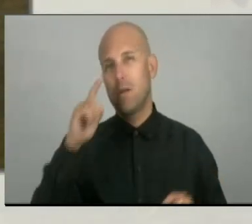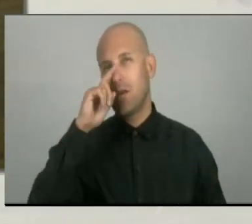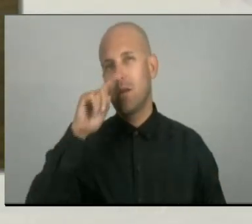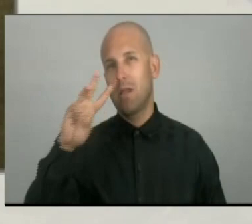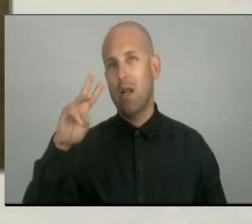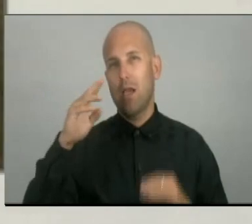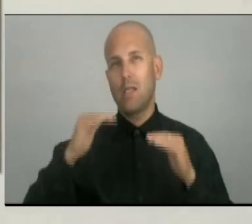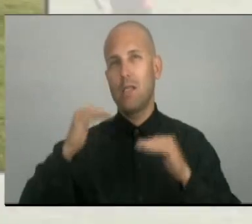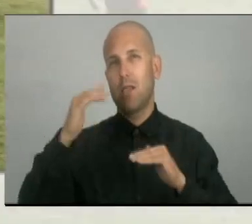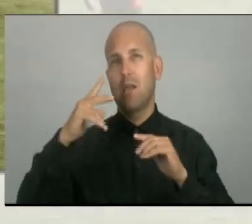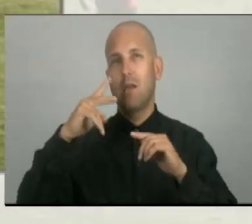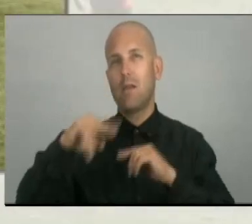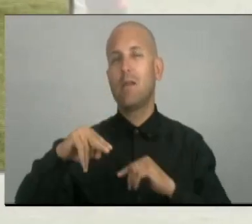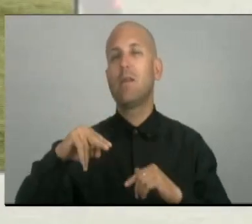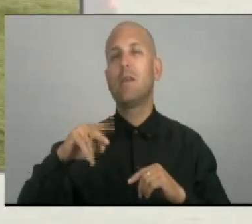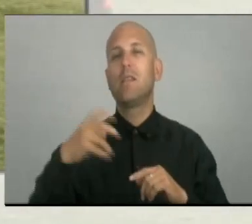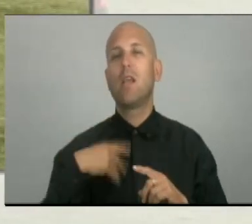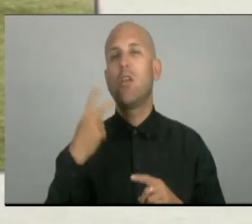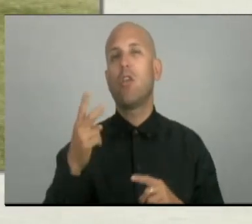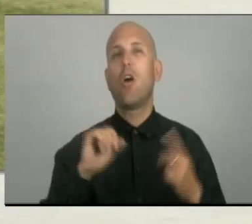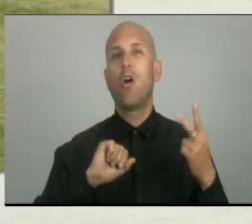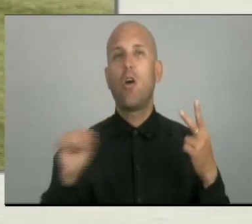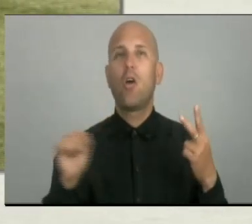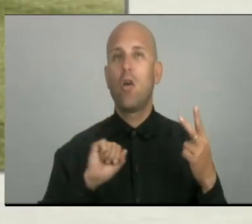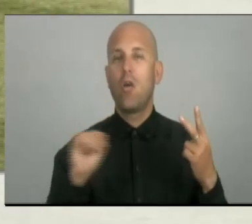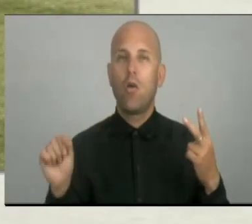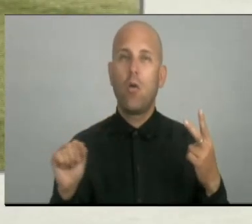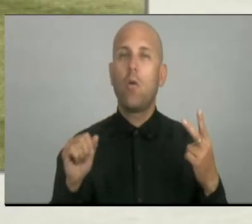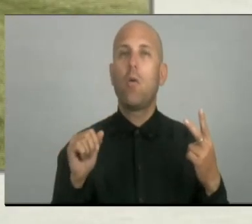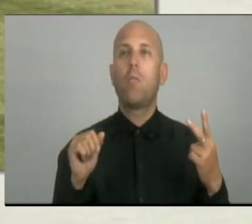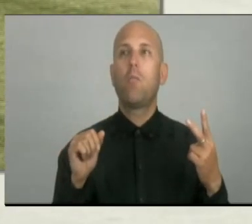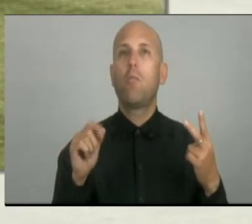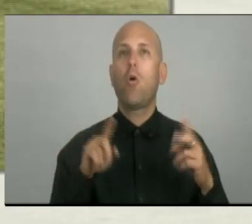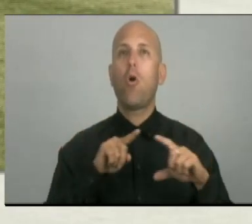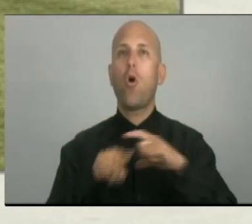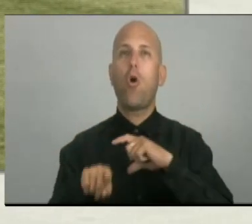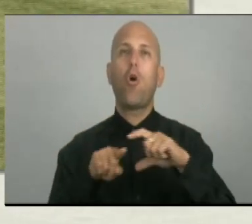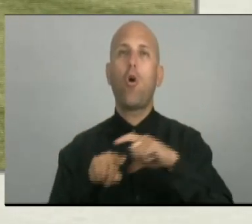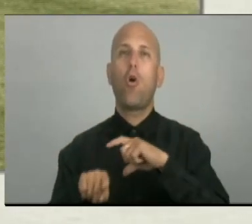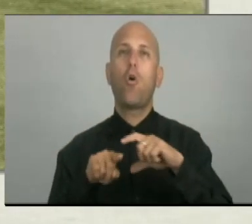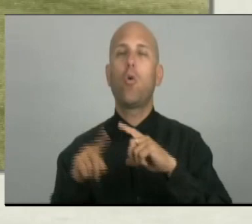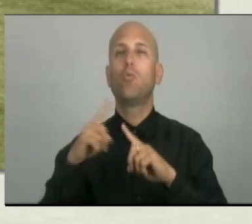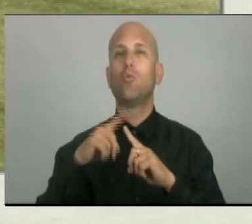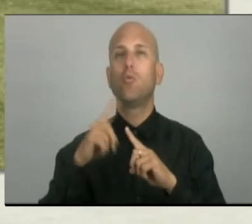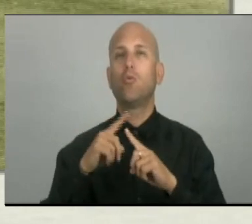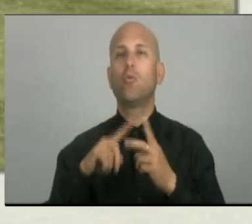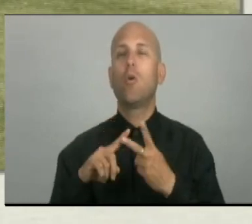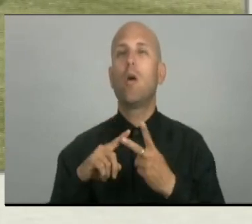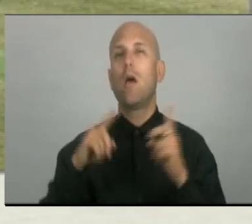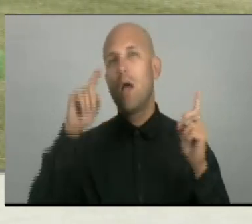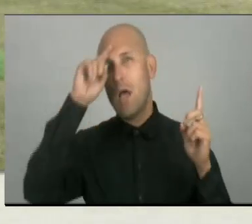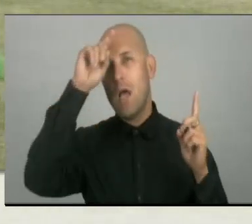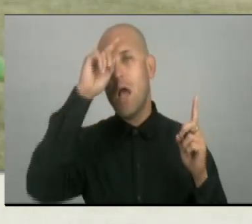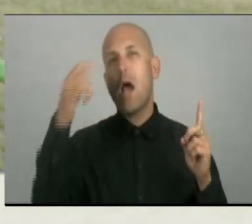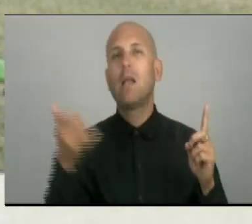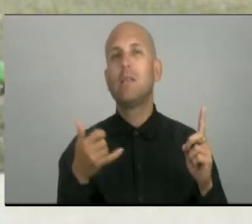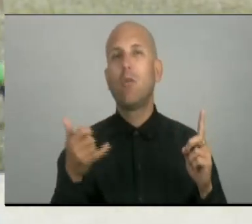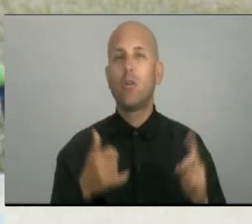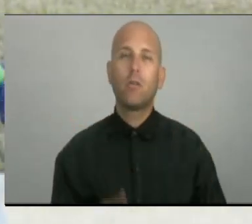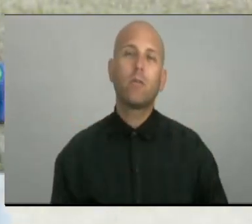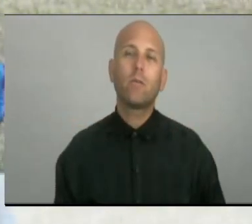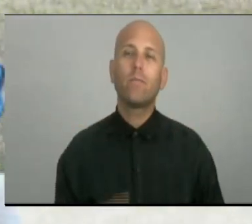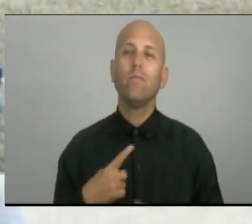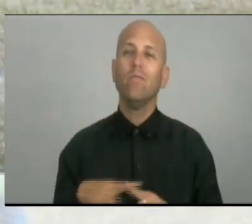años, suman dos victorias en tres partidos por goleadas propinadas a las Tunas y Jatibónico. En la Academia